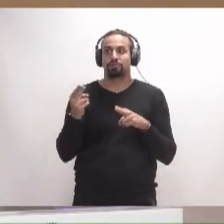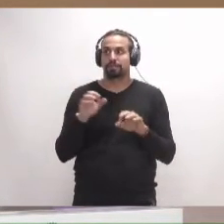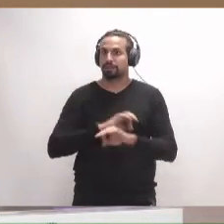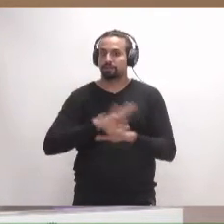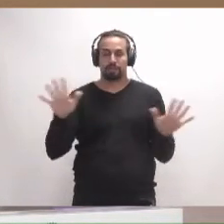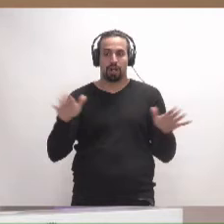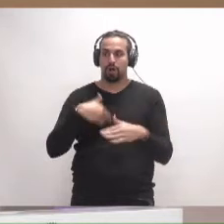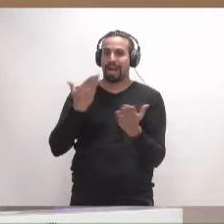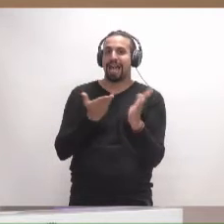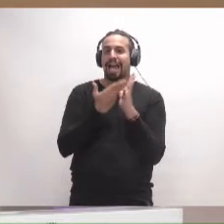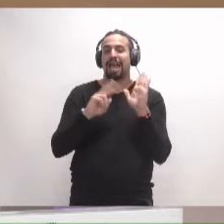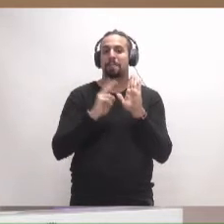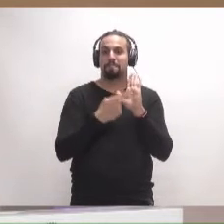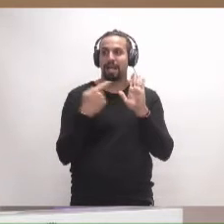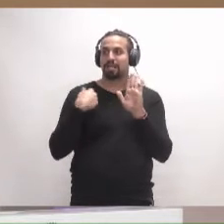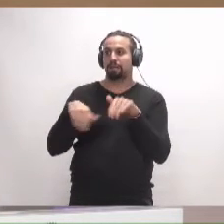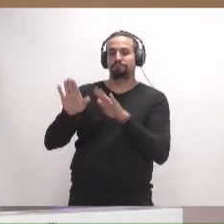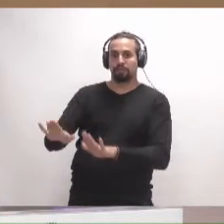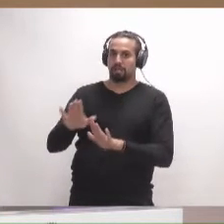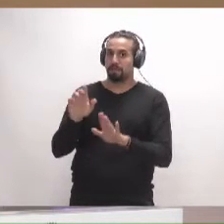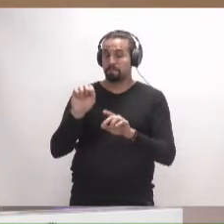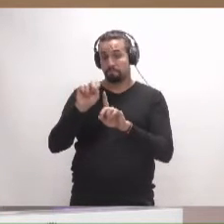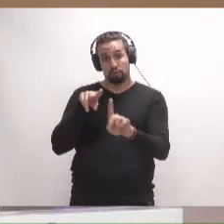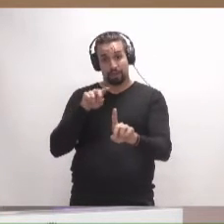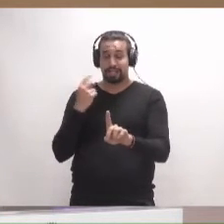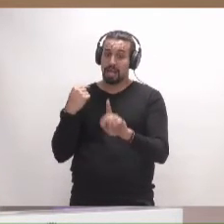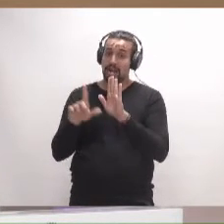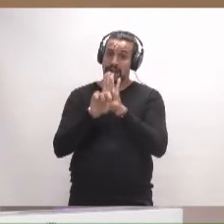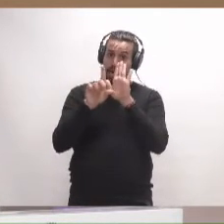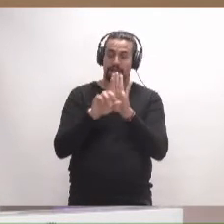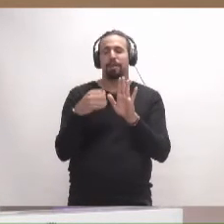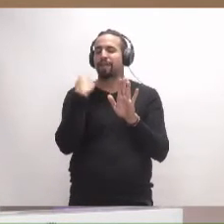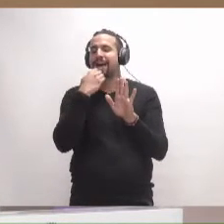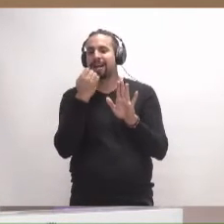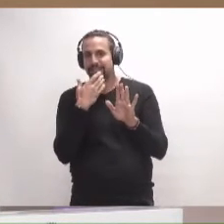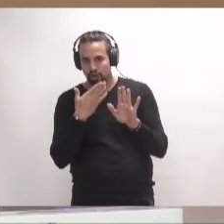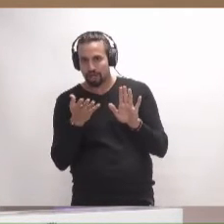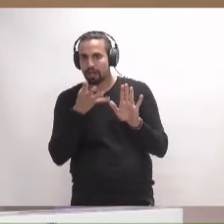desestimación de las enmiendas. Legalmente, porque iríamos contra la ley, perdón, de las alegaciones.